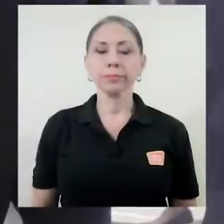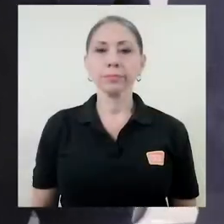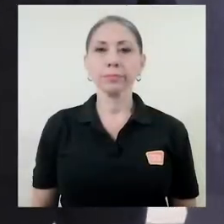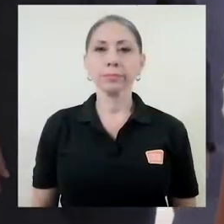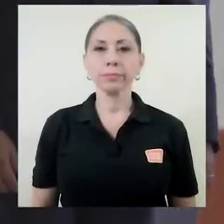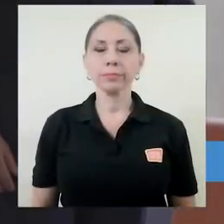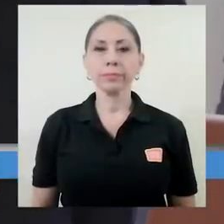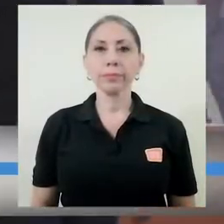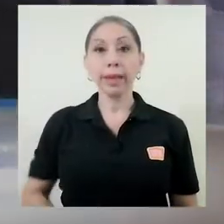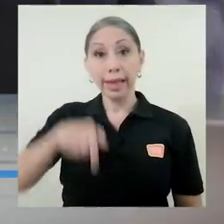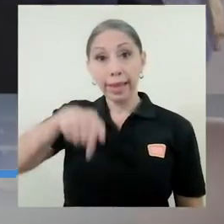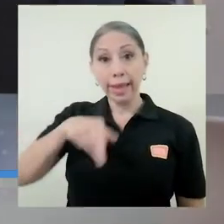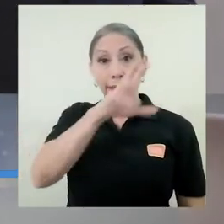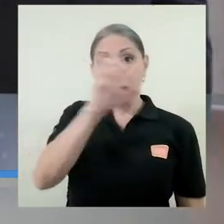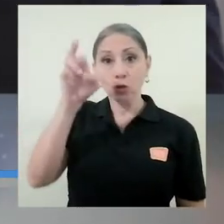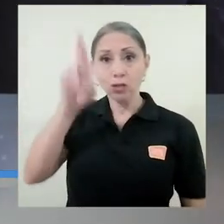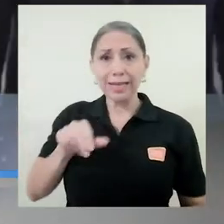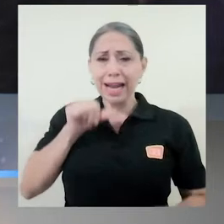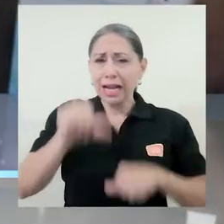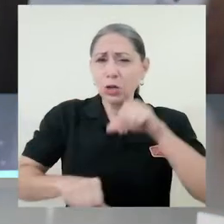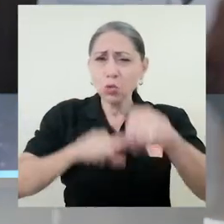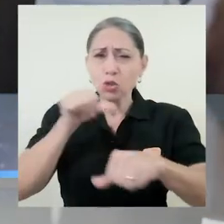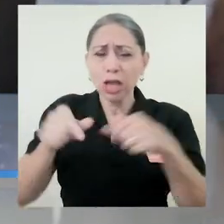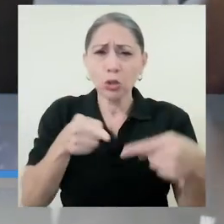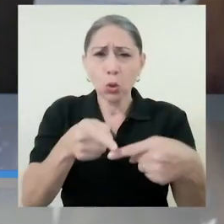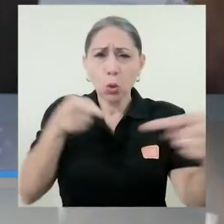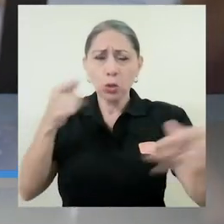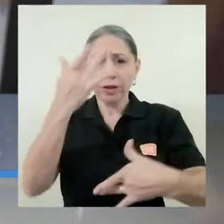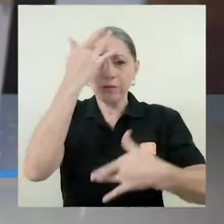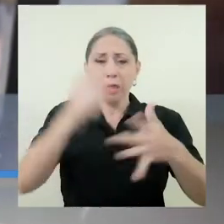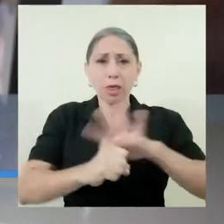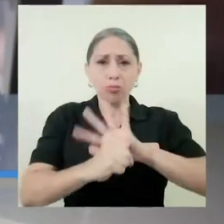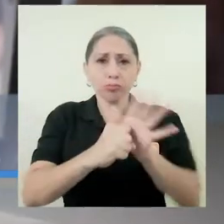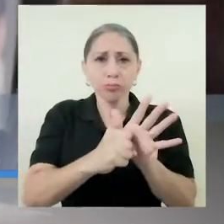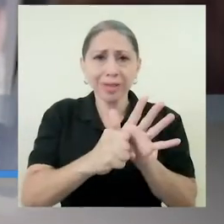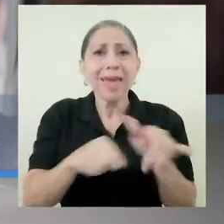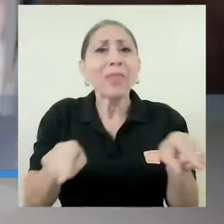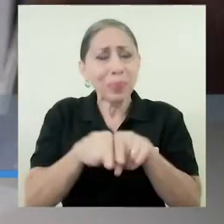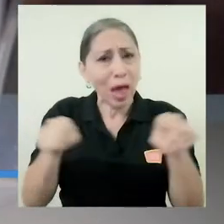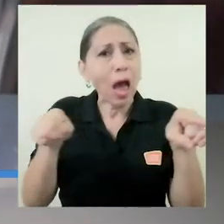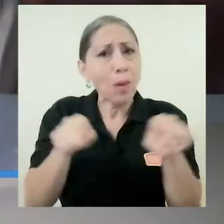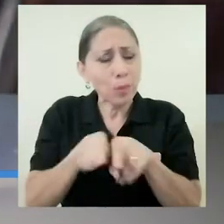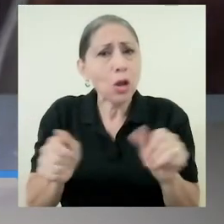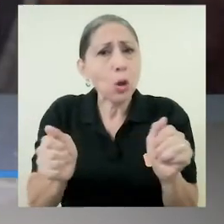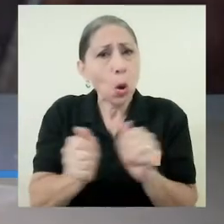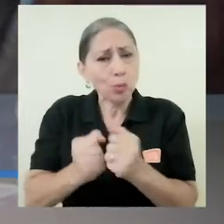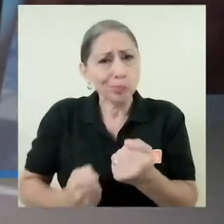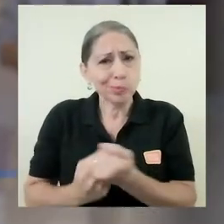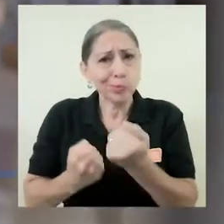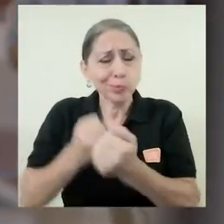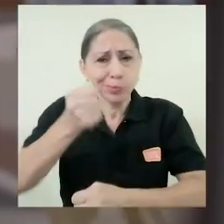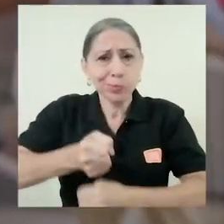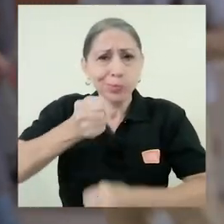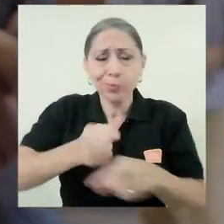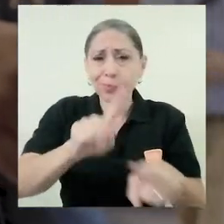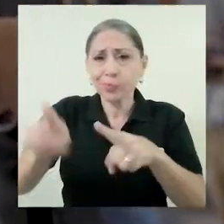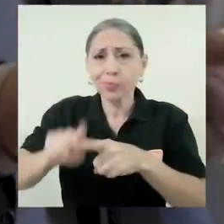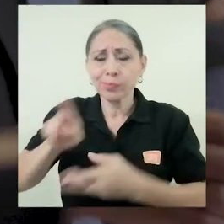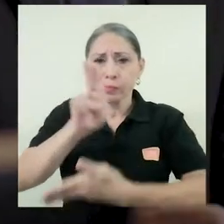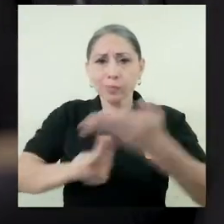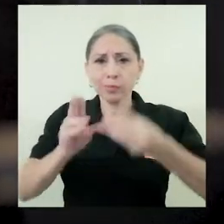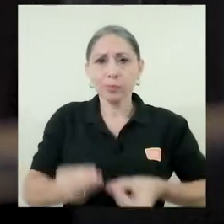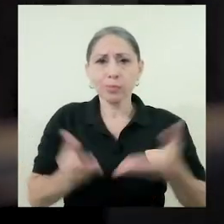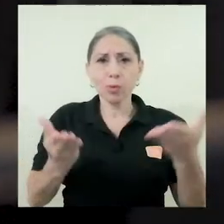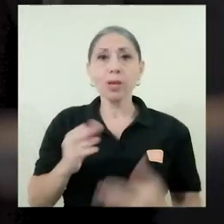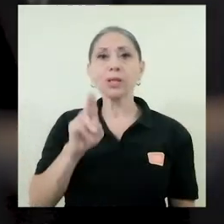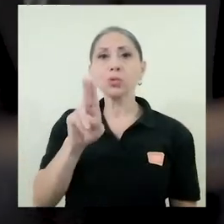En Costa Rica estamos luchando contra la enfermedad COVID-19 también desde el aporte de las universidades públicas. Y en la UCR más